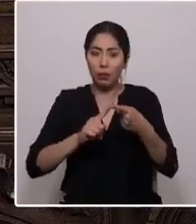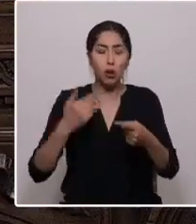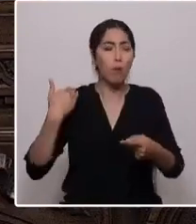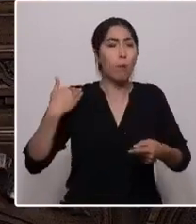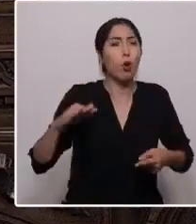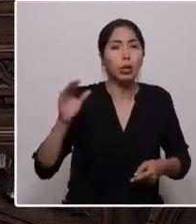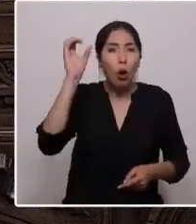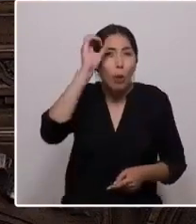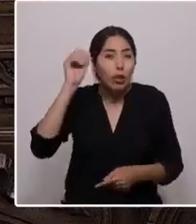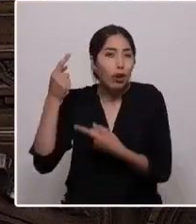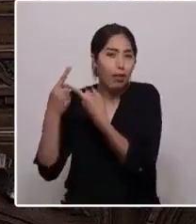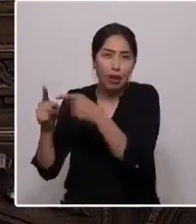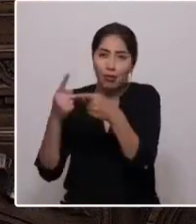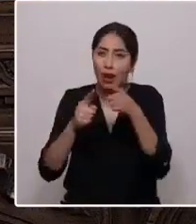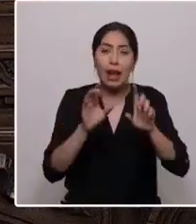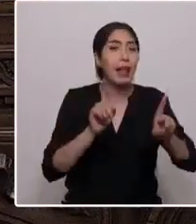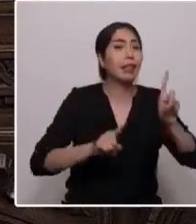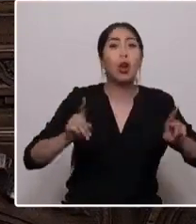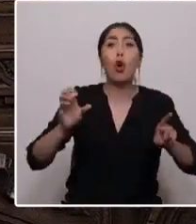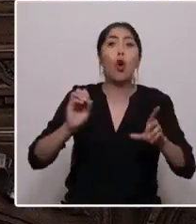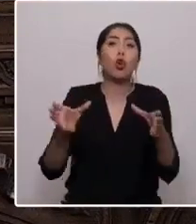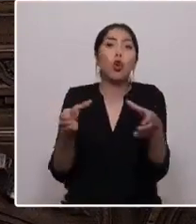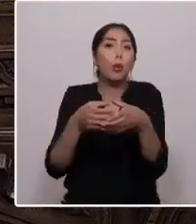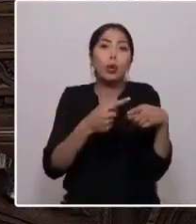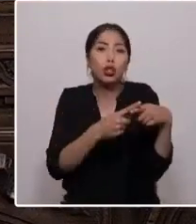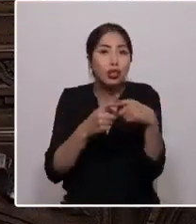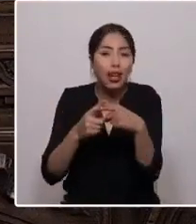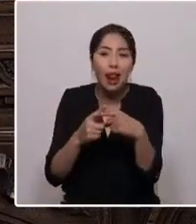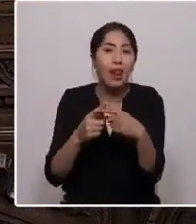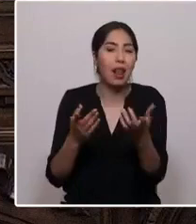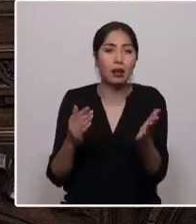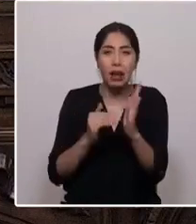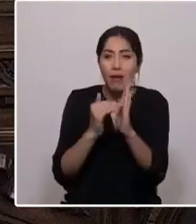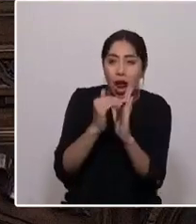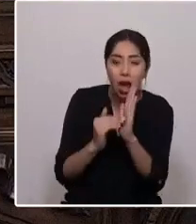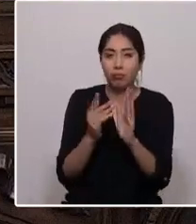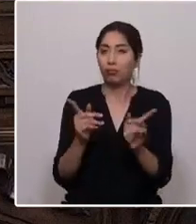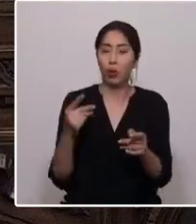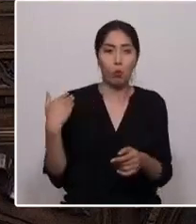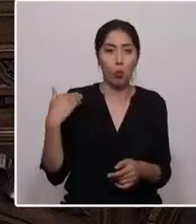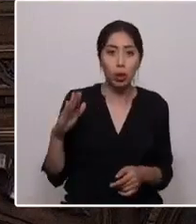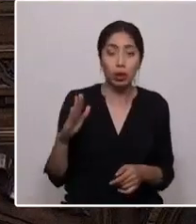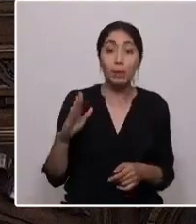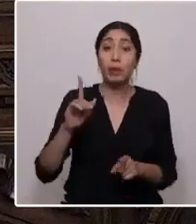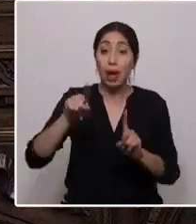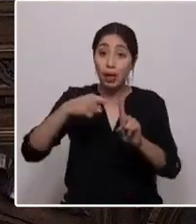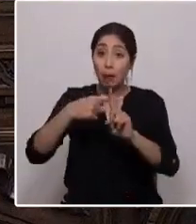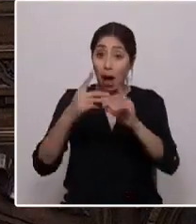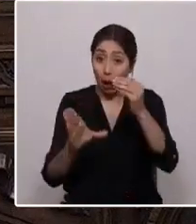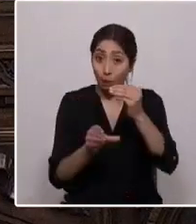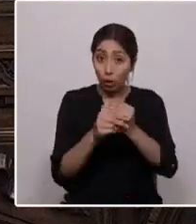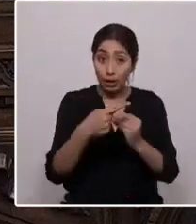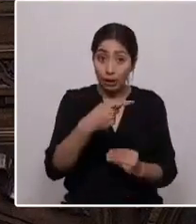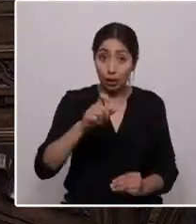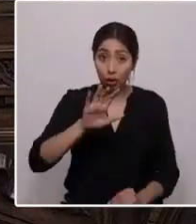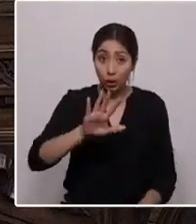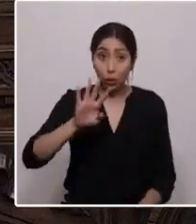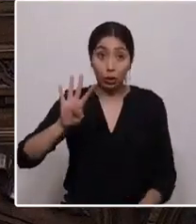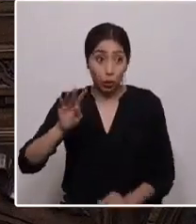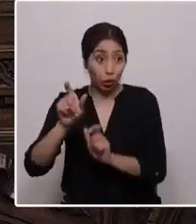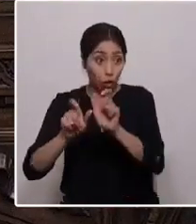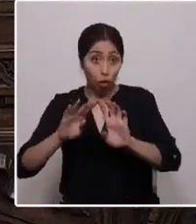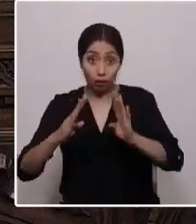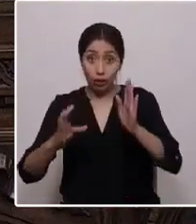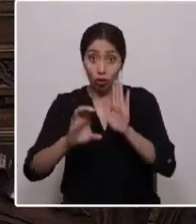pensar o de nuestra clase social. Por eso, además del aporte que haremos los 154 convencionales, sumemos